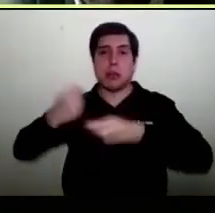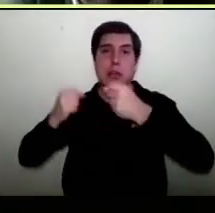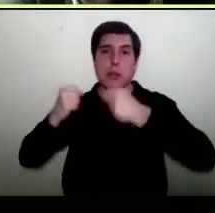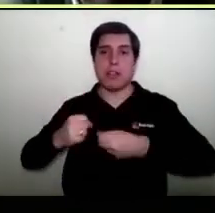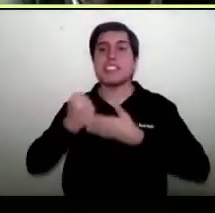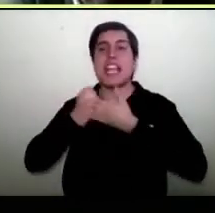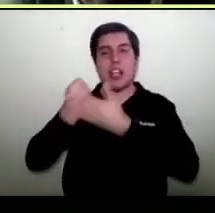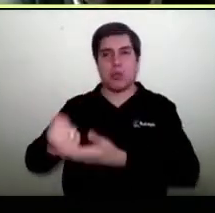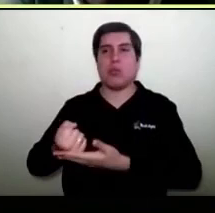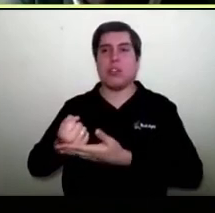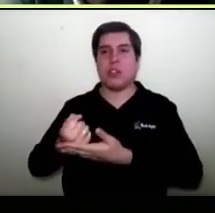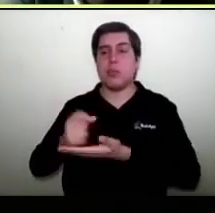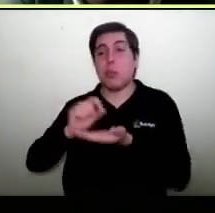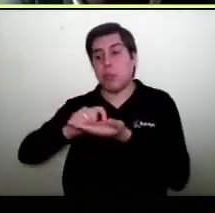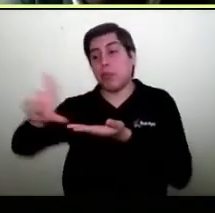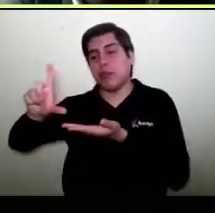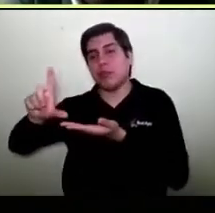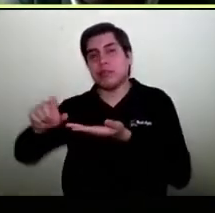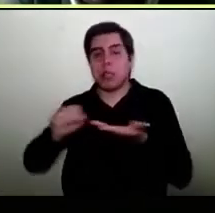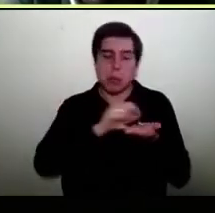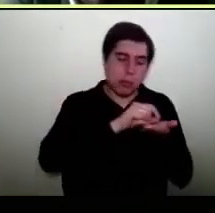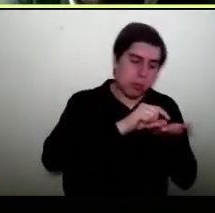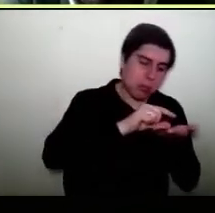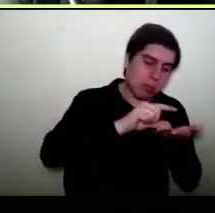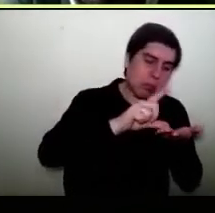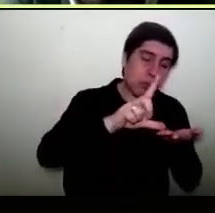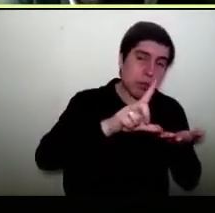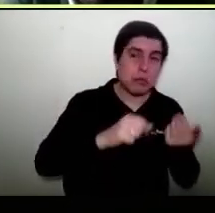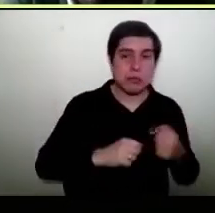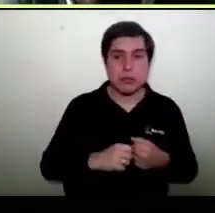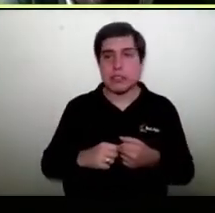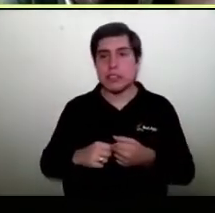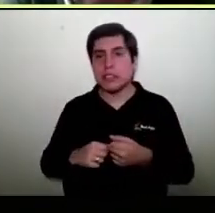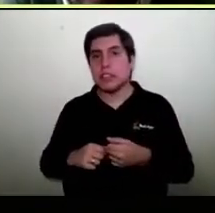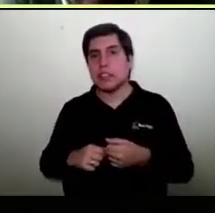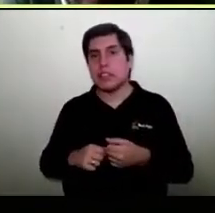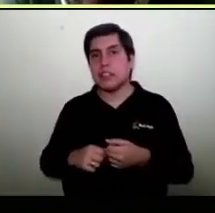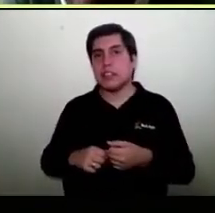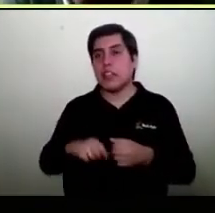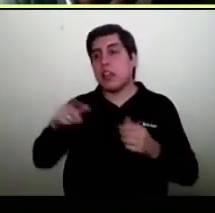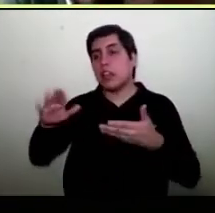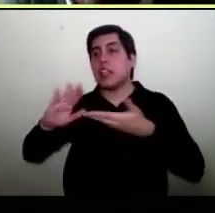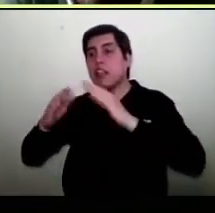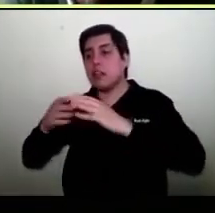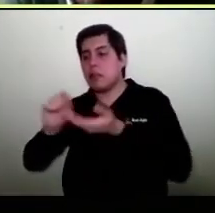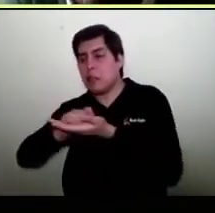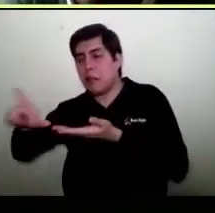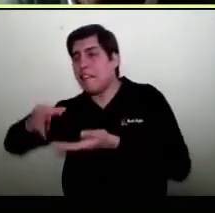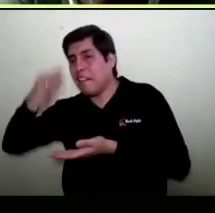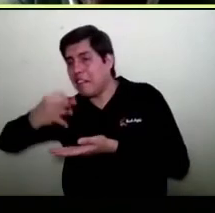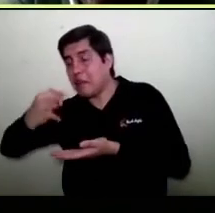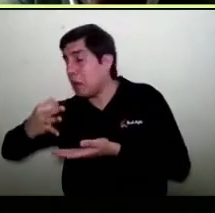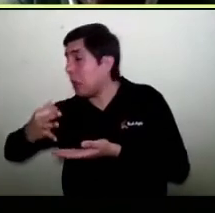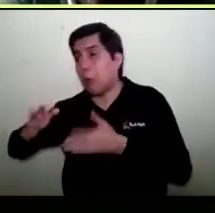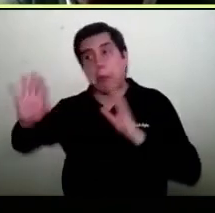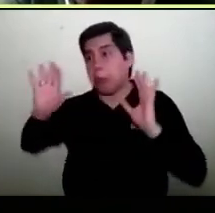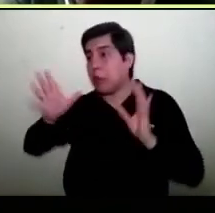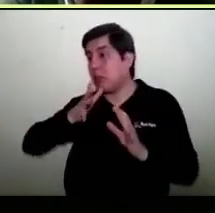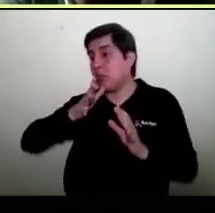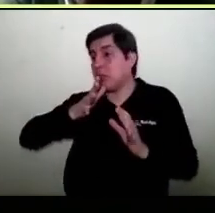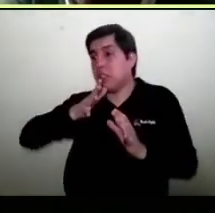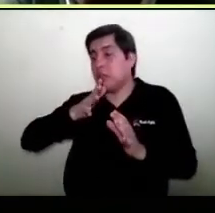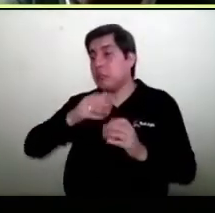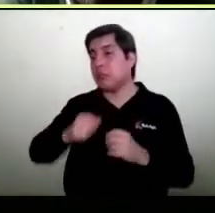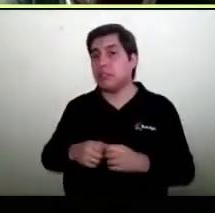ayuda no puedo garantizar de que alguien va a ser exitoso ni dentro de la comunidad ni fuera de la comunidad la gente no es